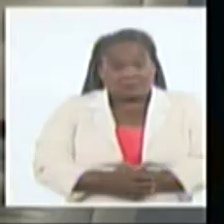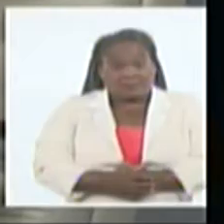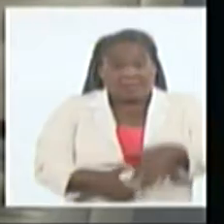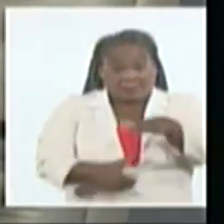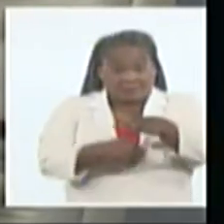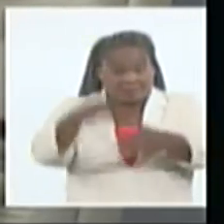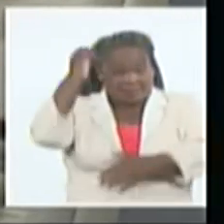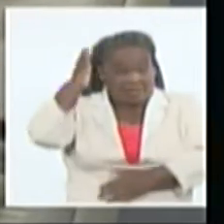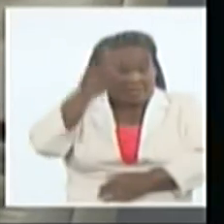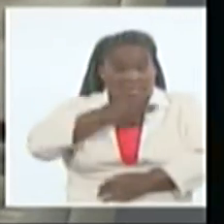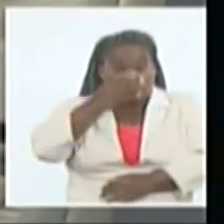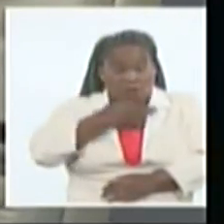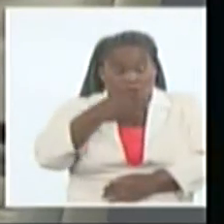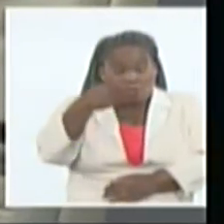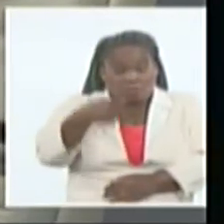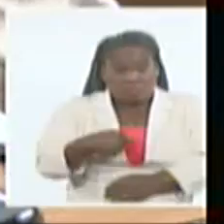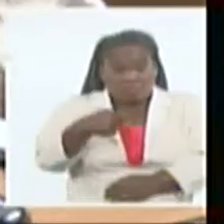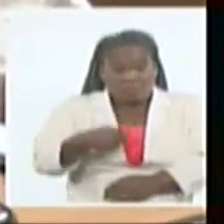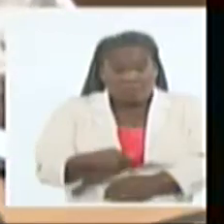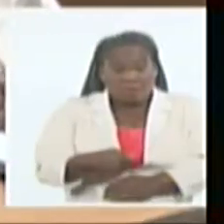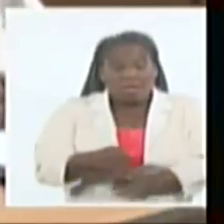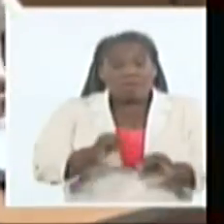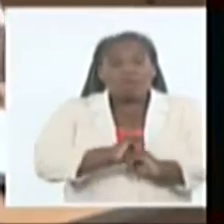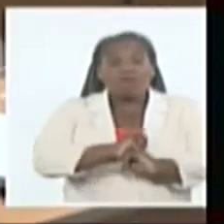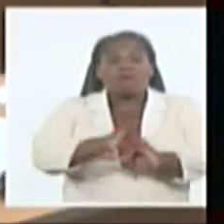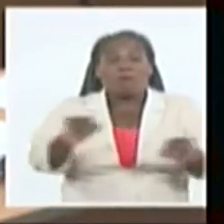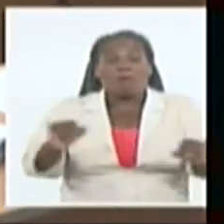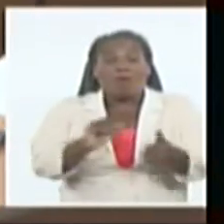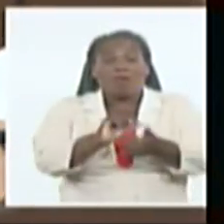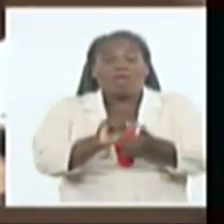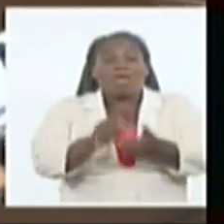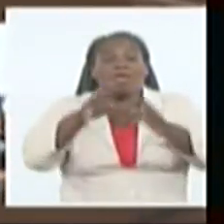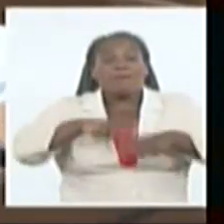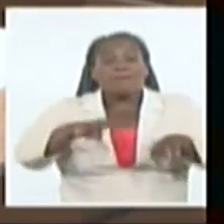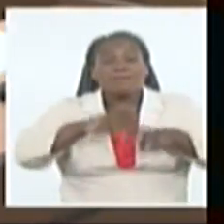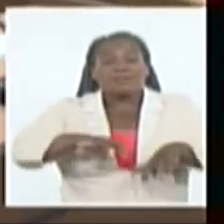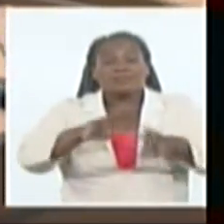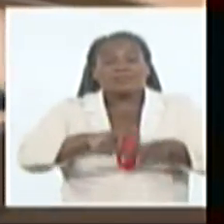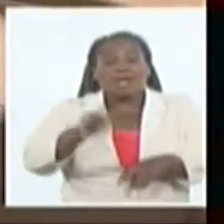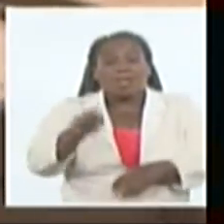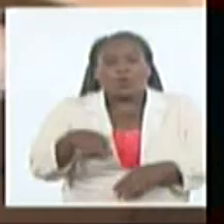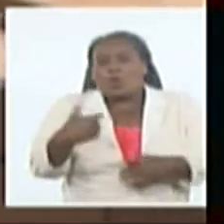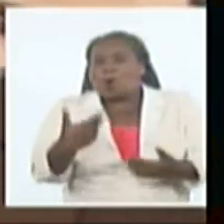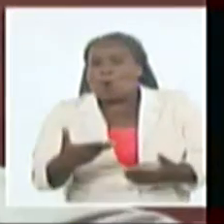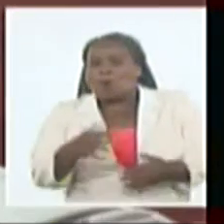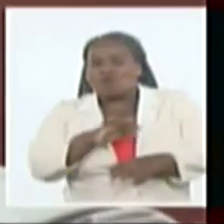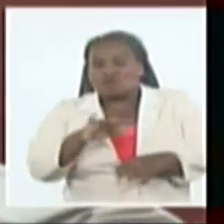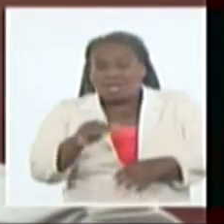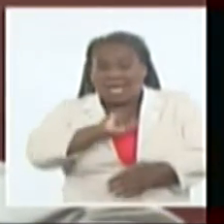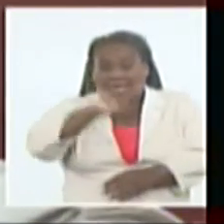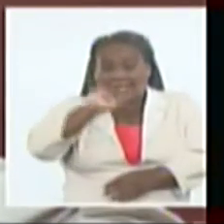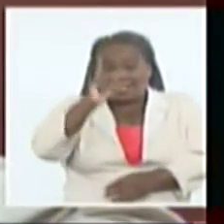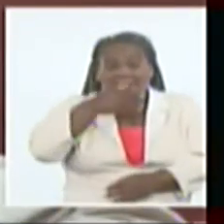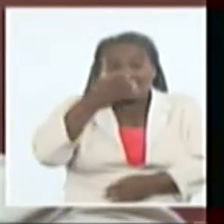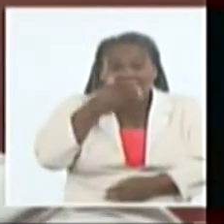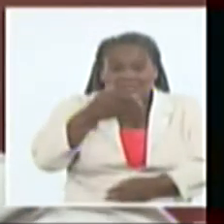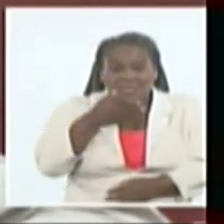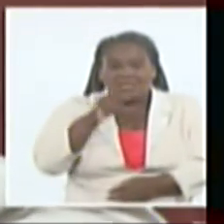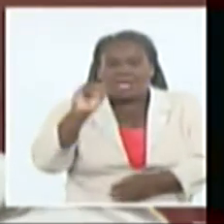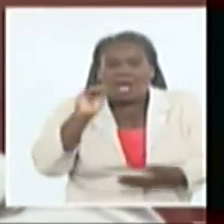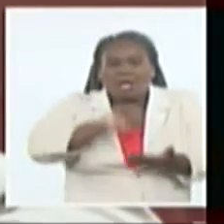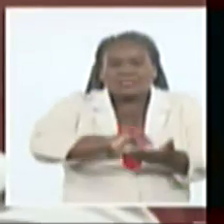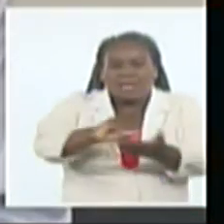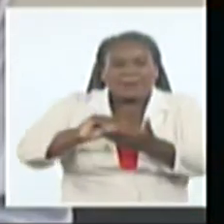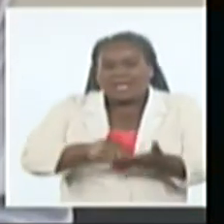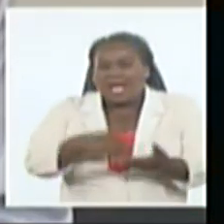que se mantengan informados a los investigadores sobre el estado de sus propuestas científicas en la resolución de problemas. De lo que se